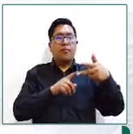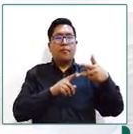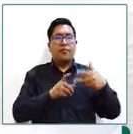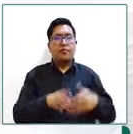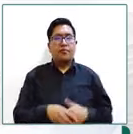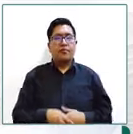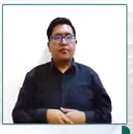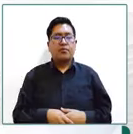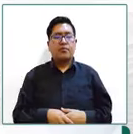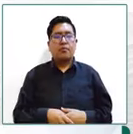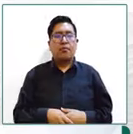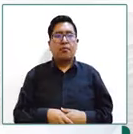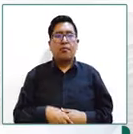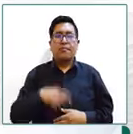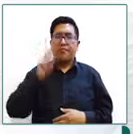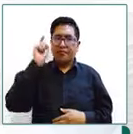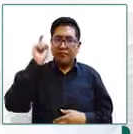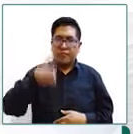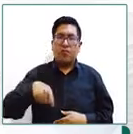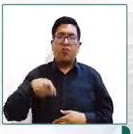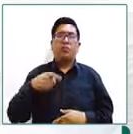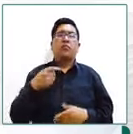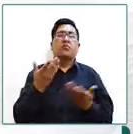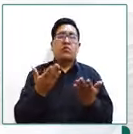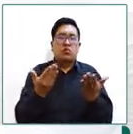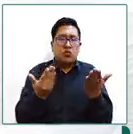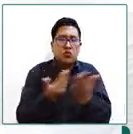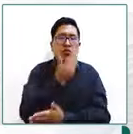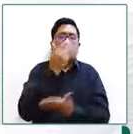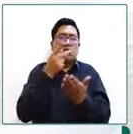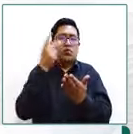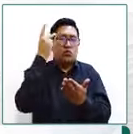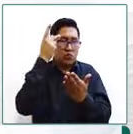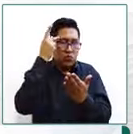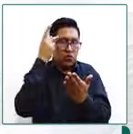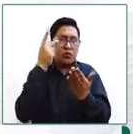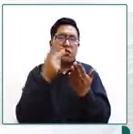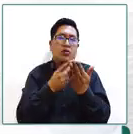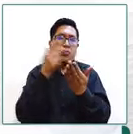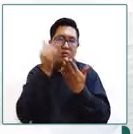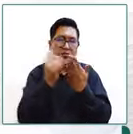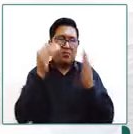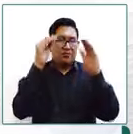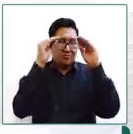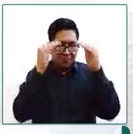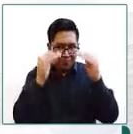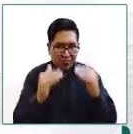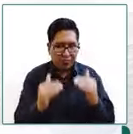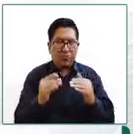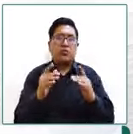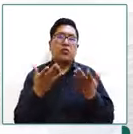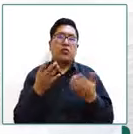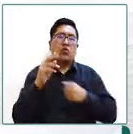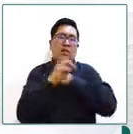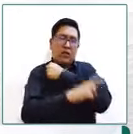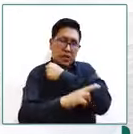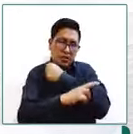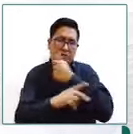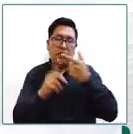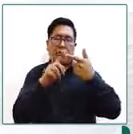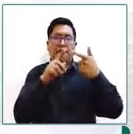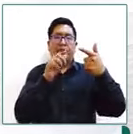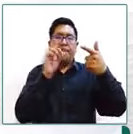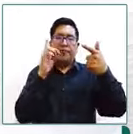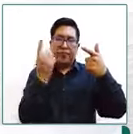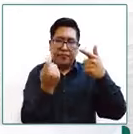se debe desarrollar e implementar políticas y planes y programas a nivel nacional departamental y municipal para